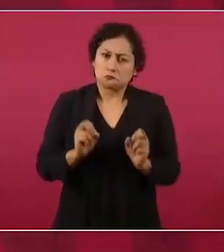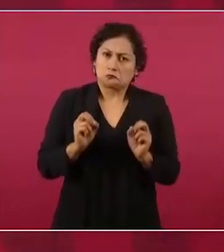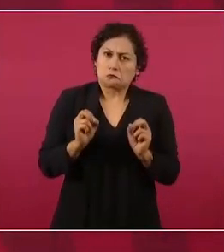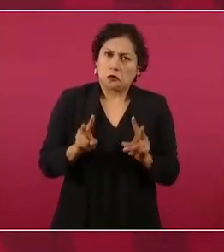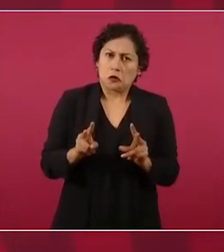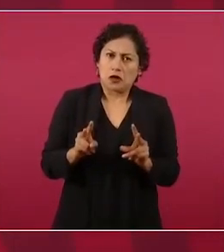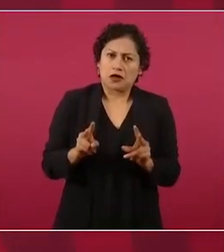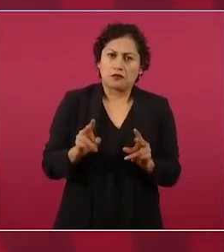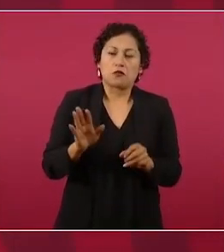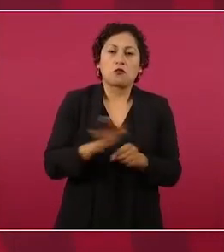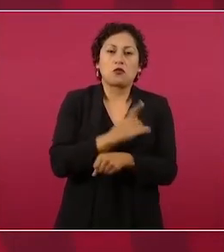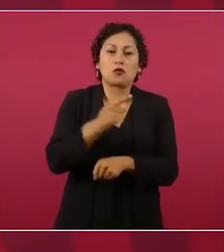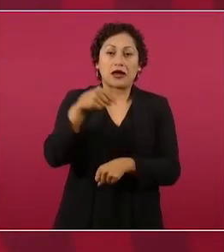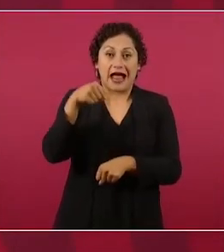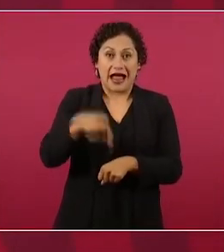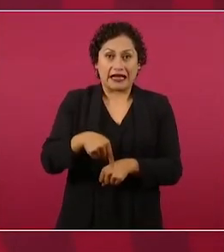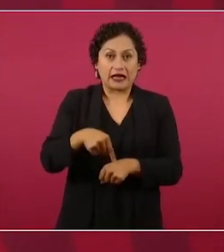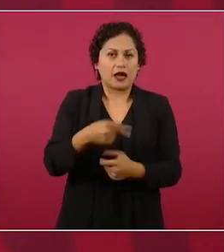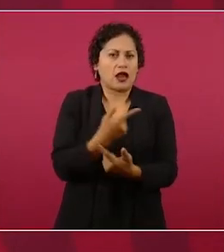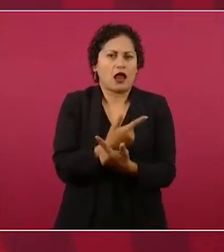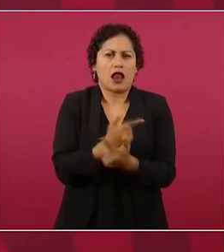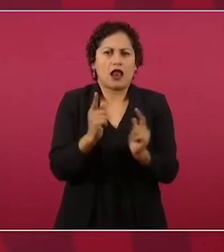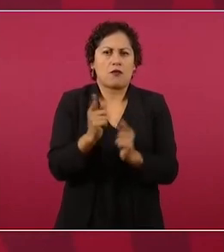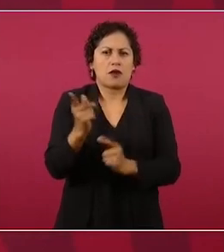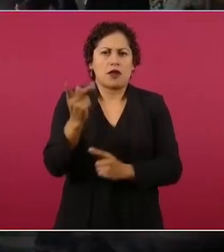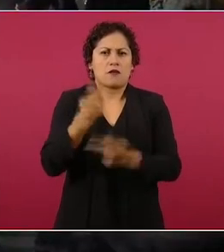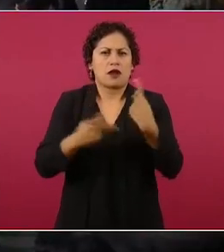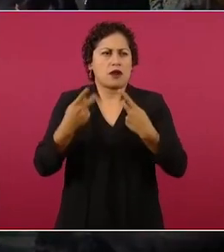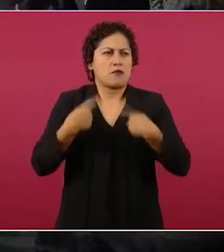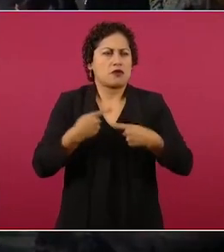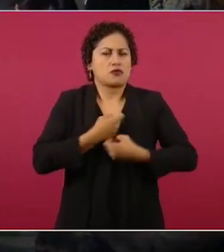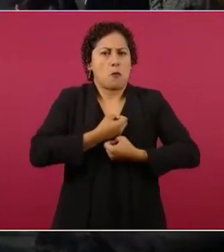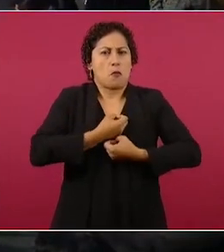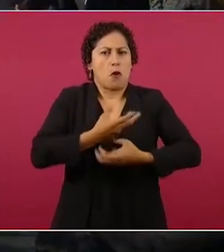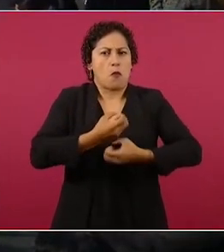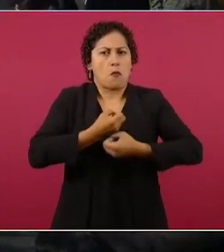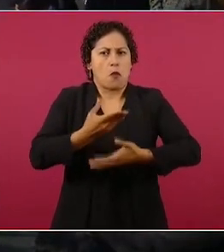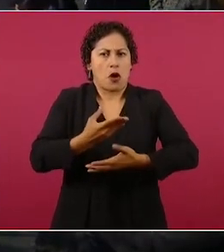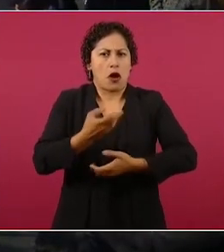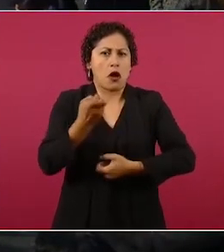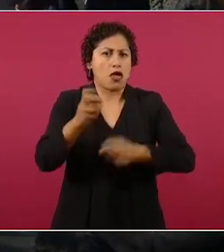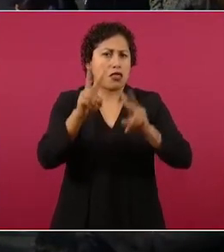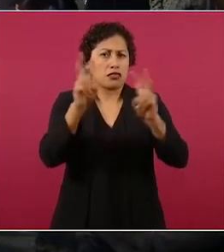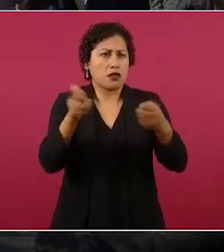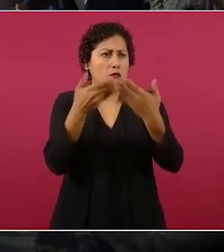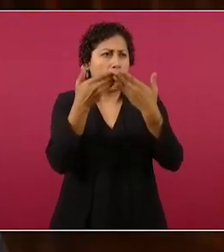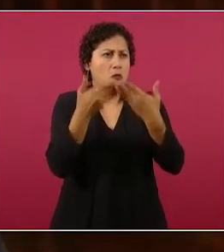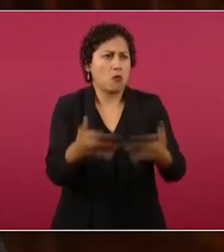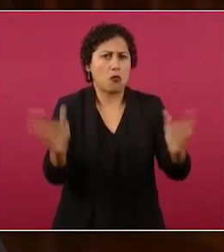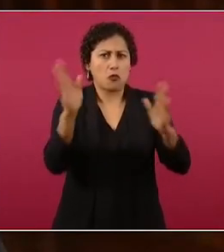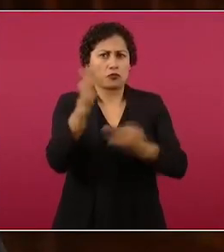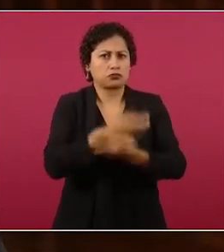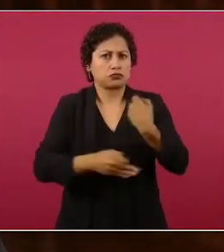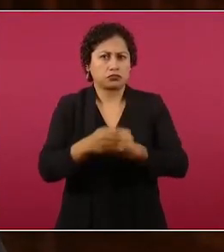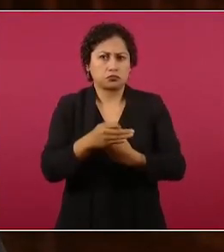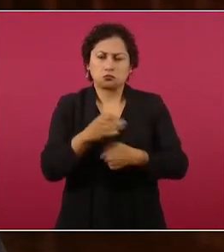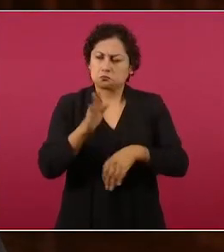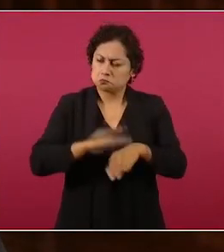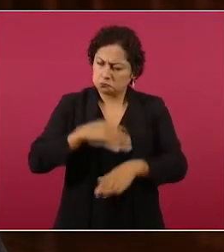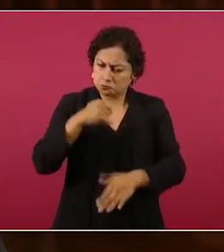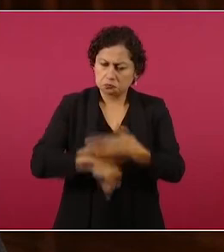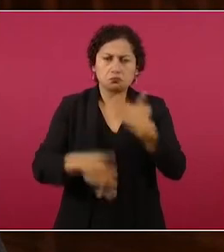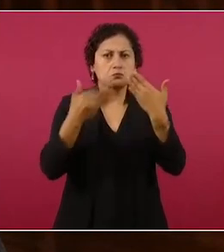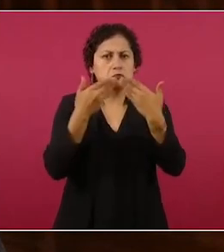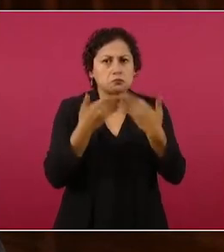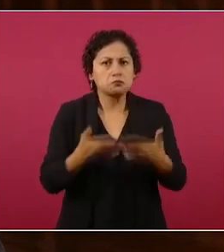comparece y la vida pública tiene que ser cada vez más pública, aprovecho